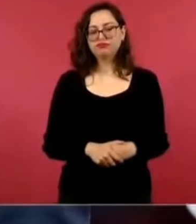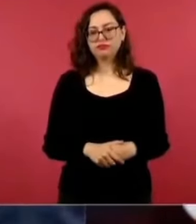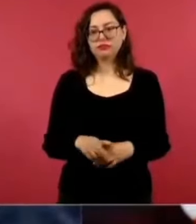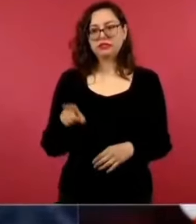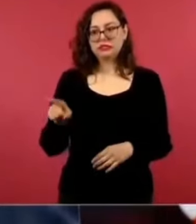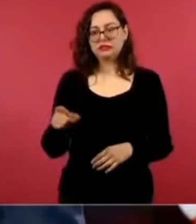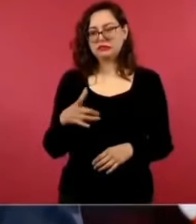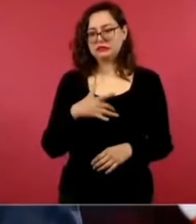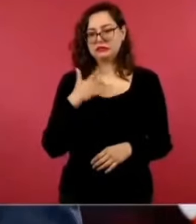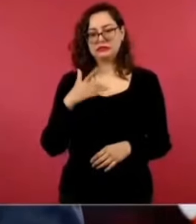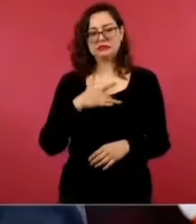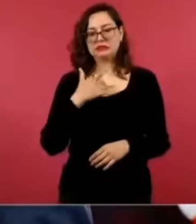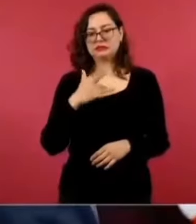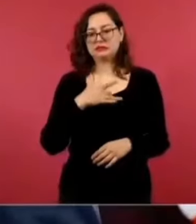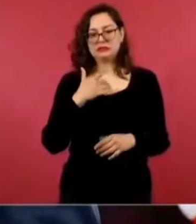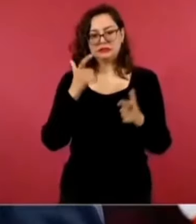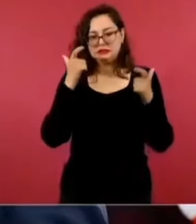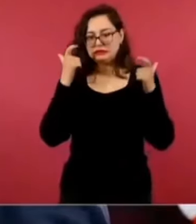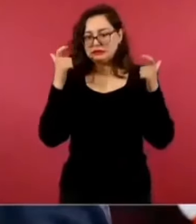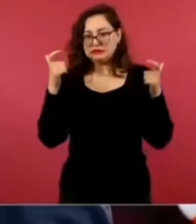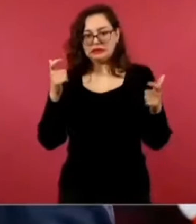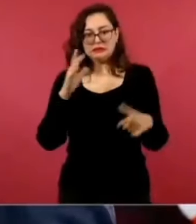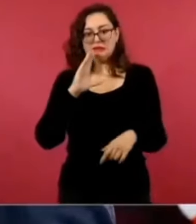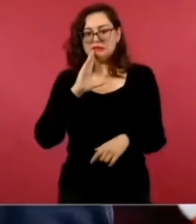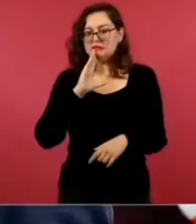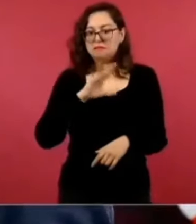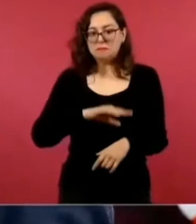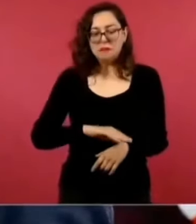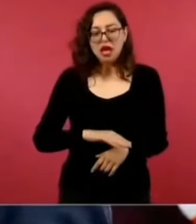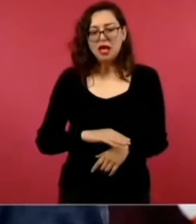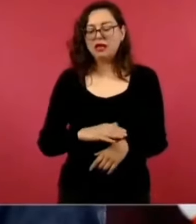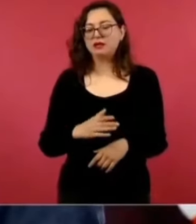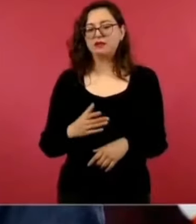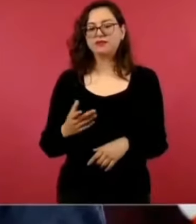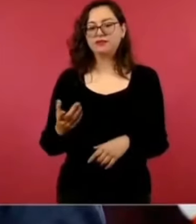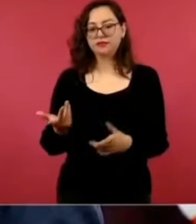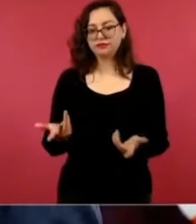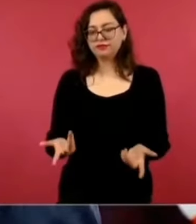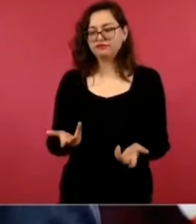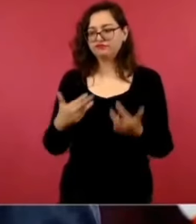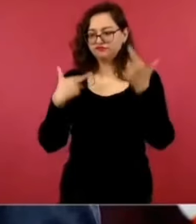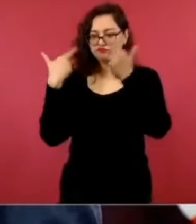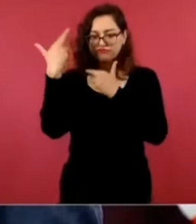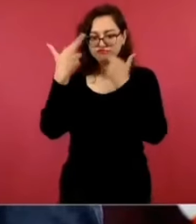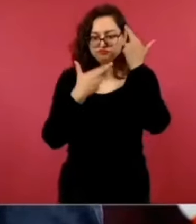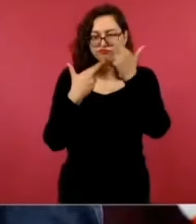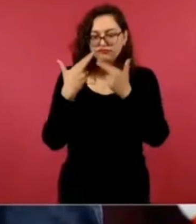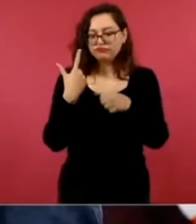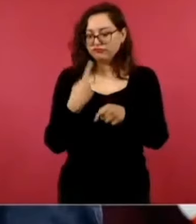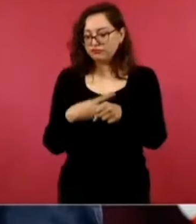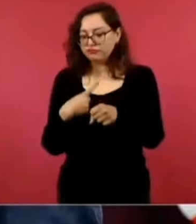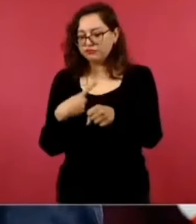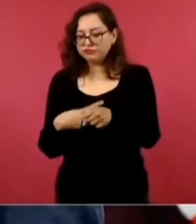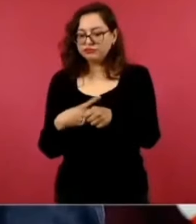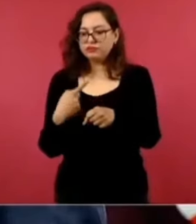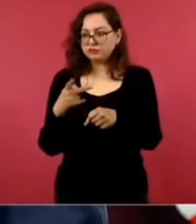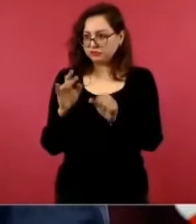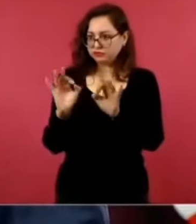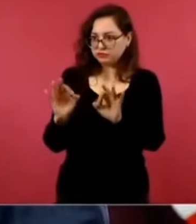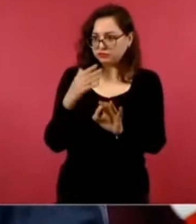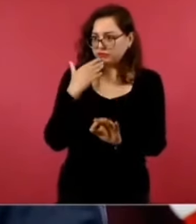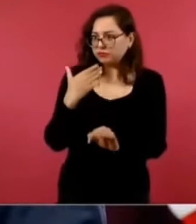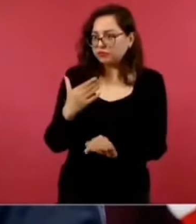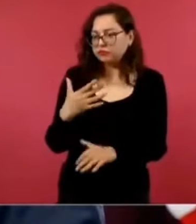sabía yo todo lo que te estaban haciendo, el estudio que te hicieron y que saliste muy bien.